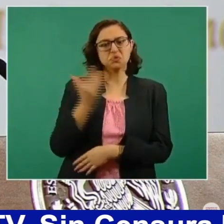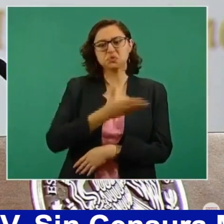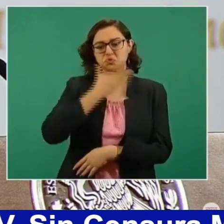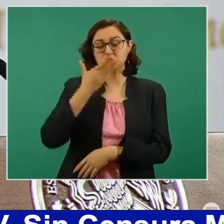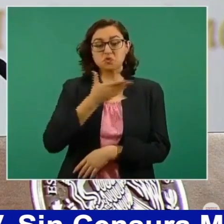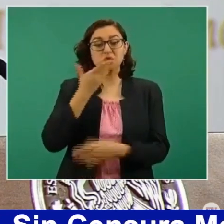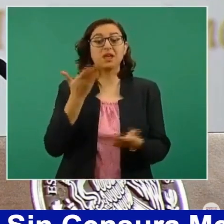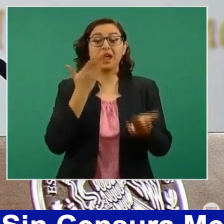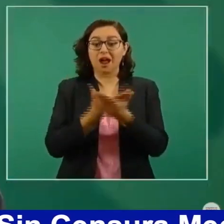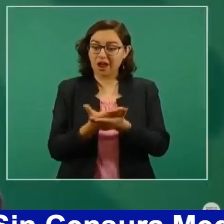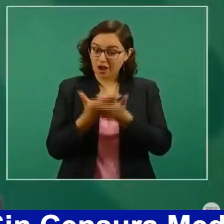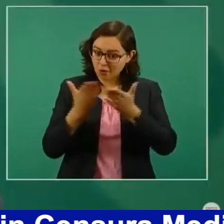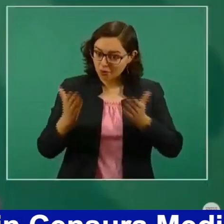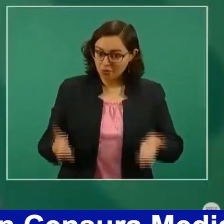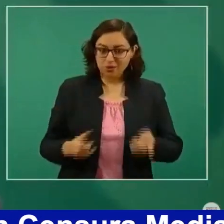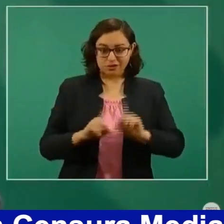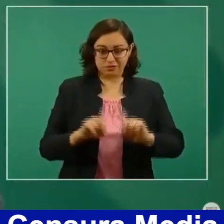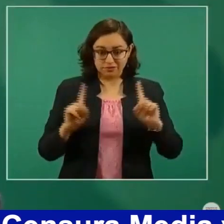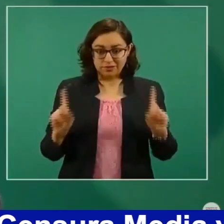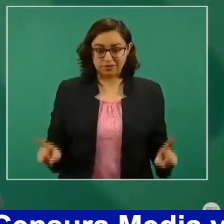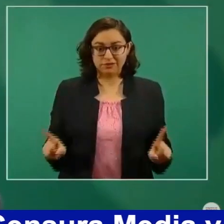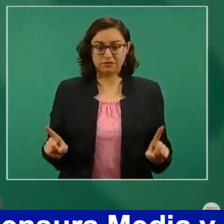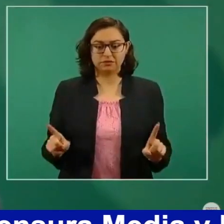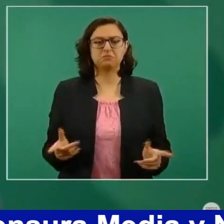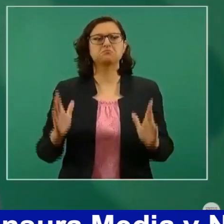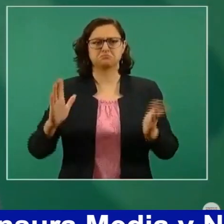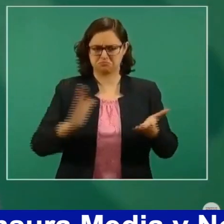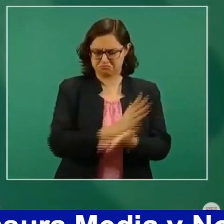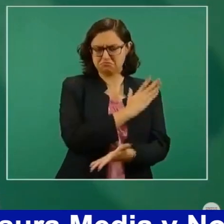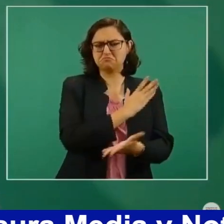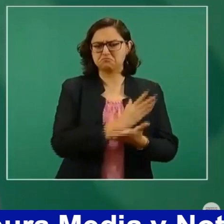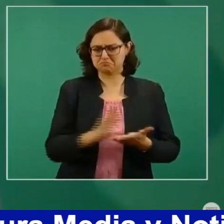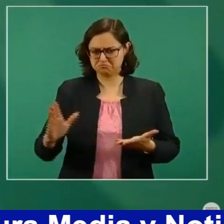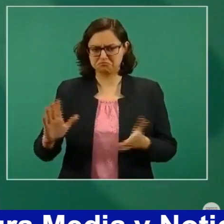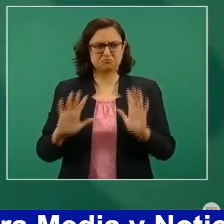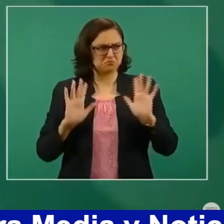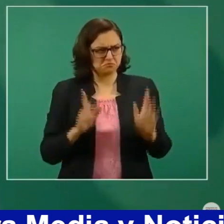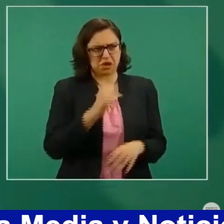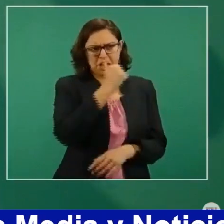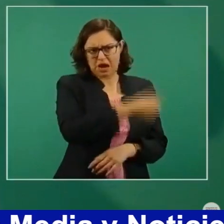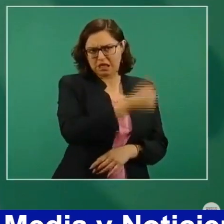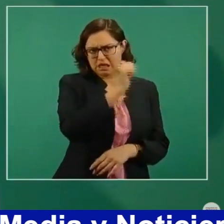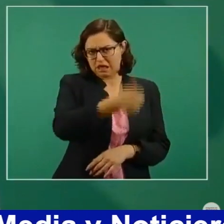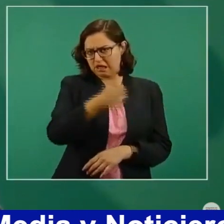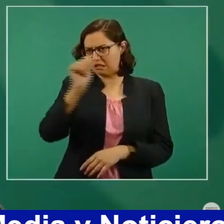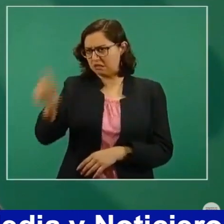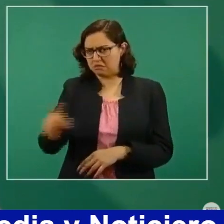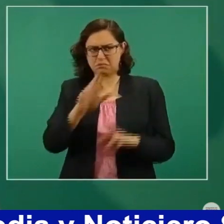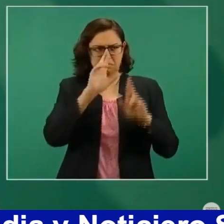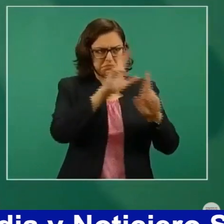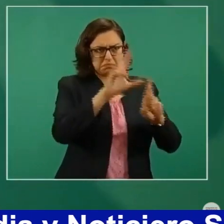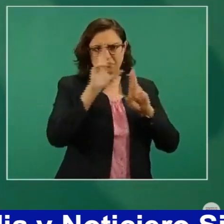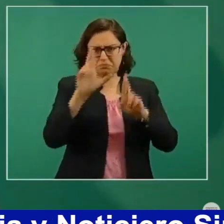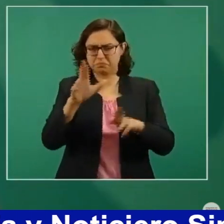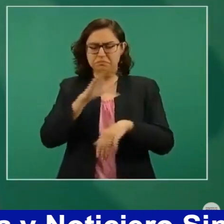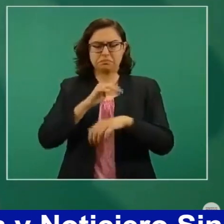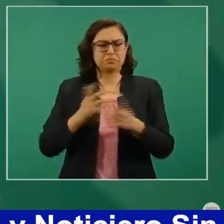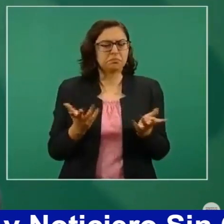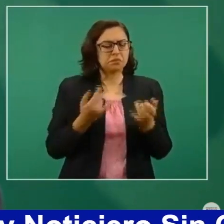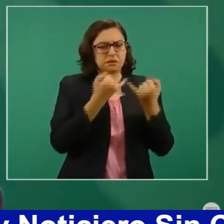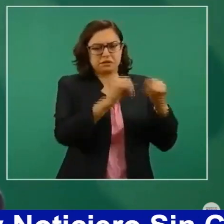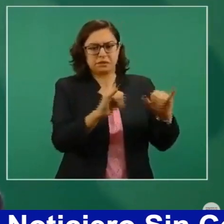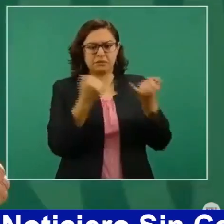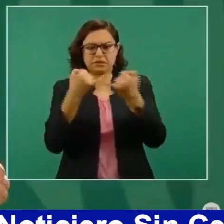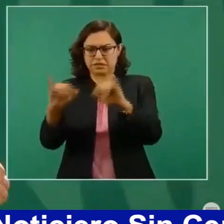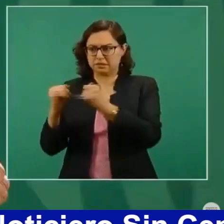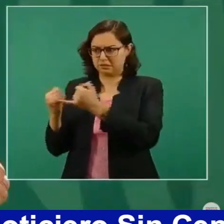que ahora hay autonomía e independencia de los poderes, estamos viviendo una